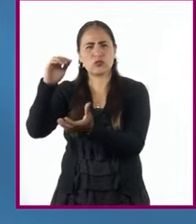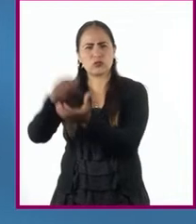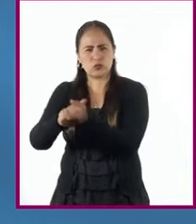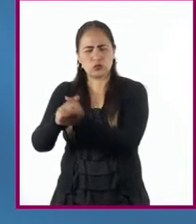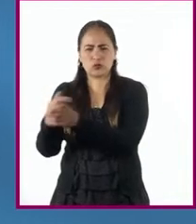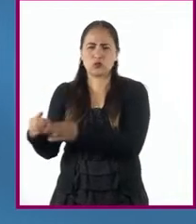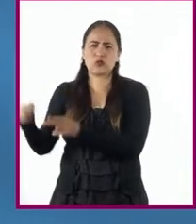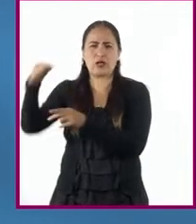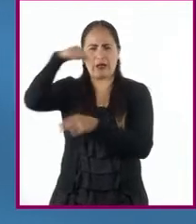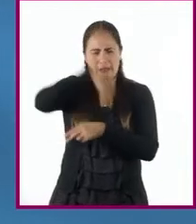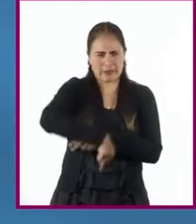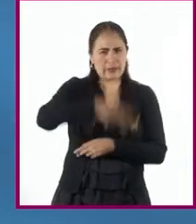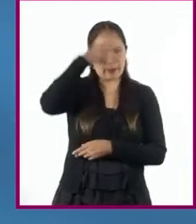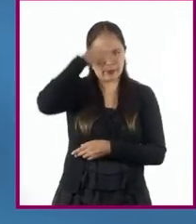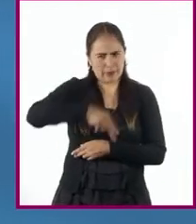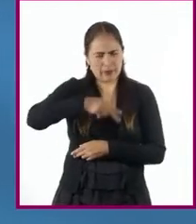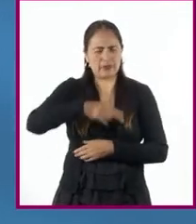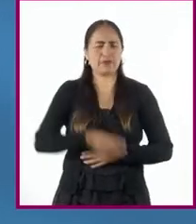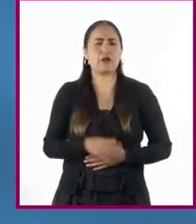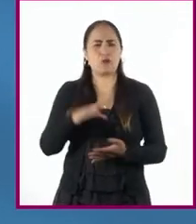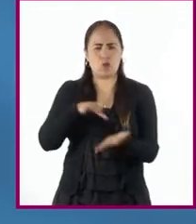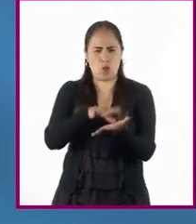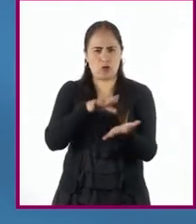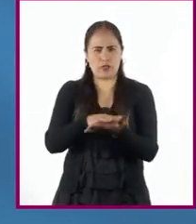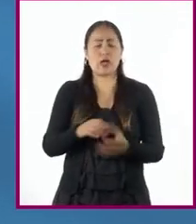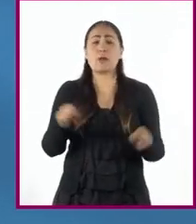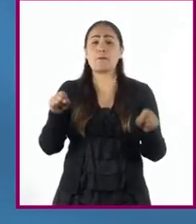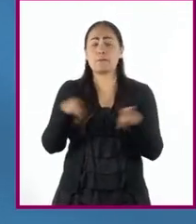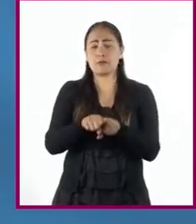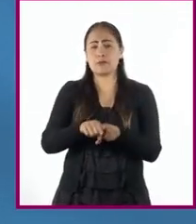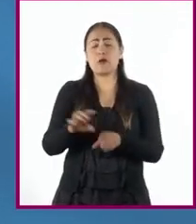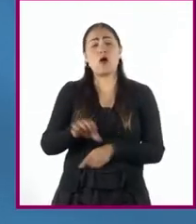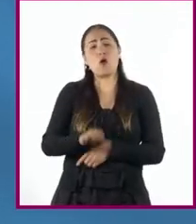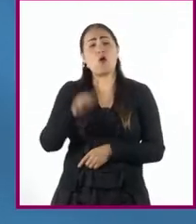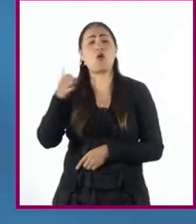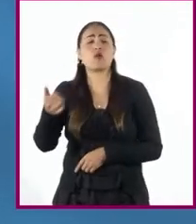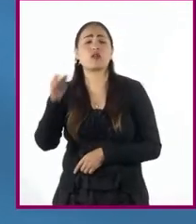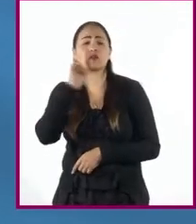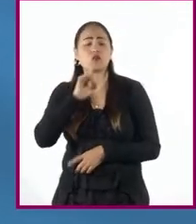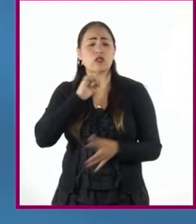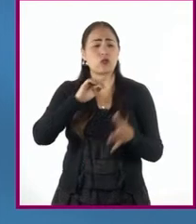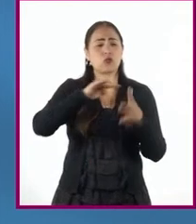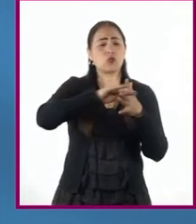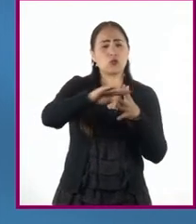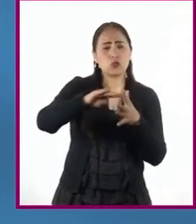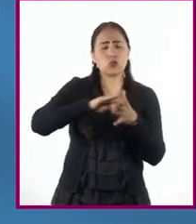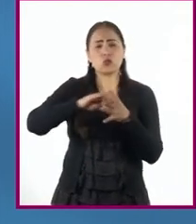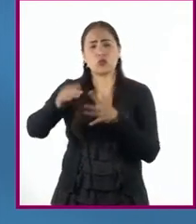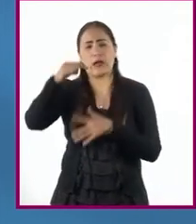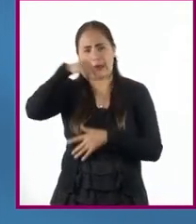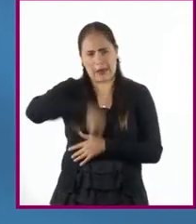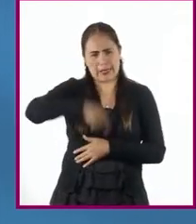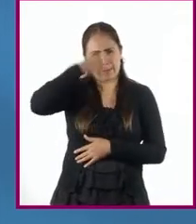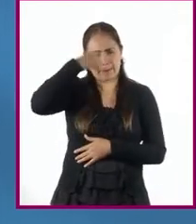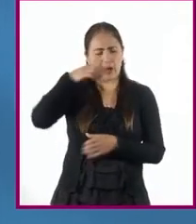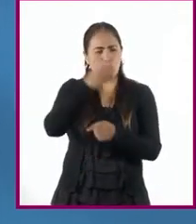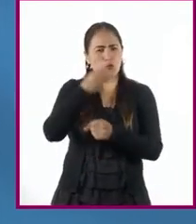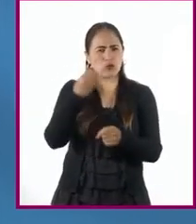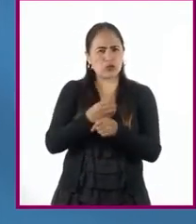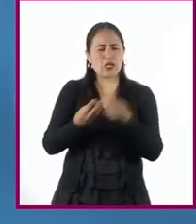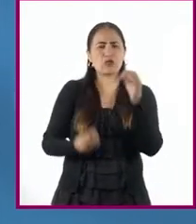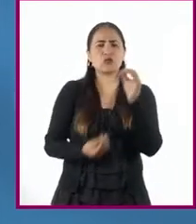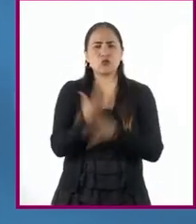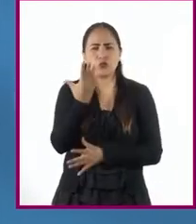unirse a la conquista. Otras tantas migraron con el propósito de encontrar oportunidades diferentes en las nuevas tierras